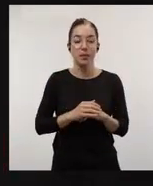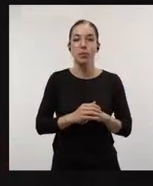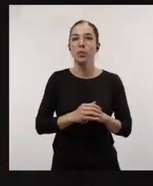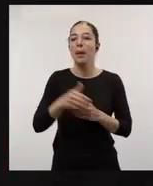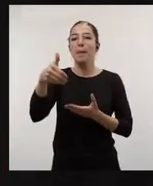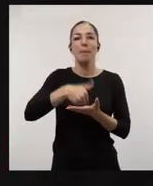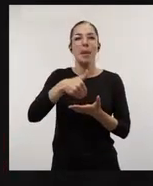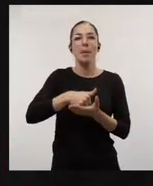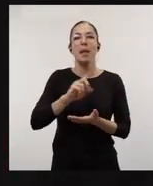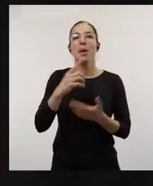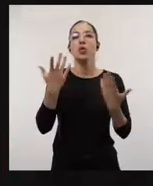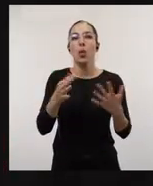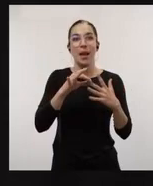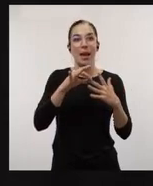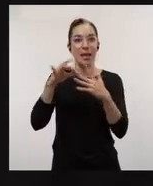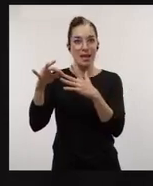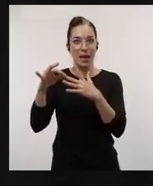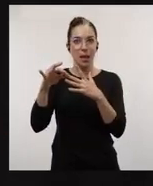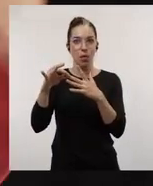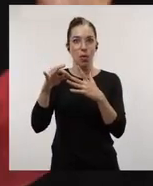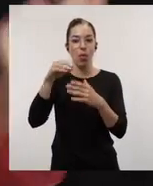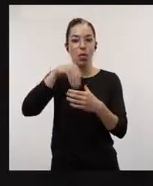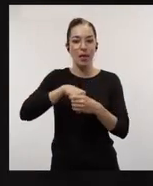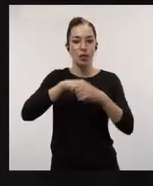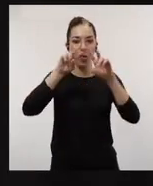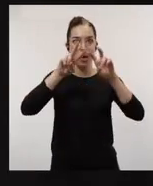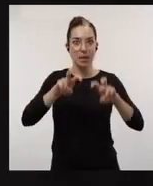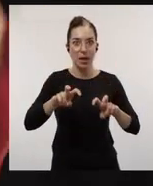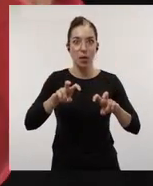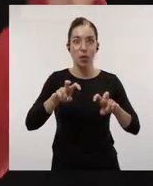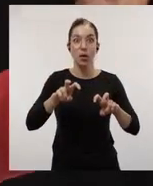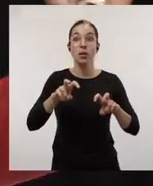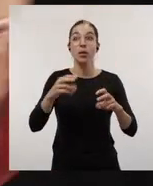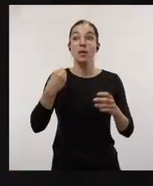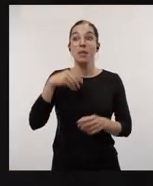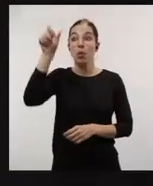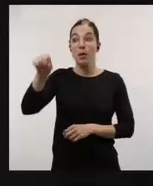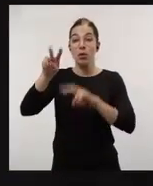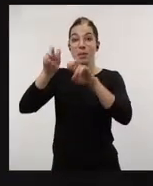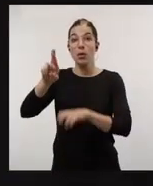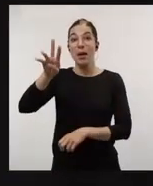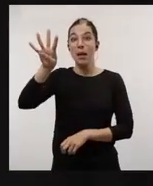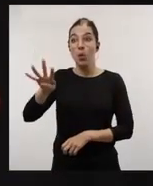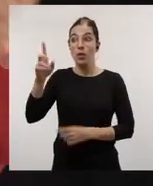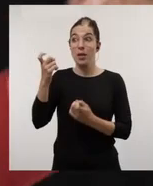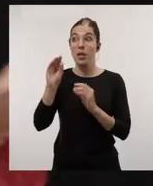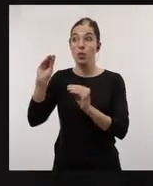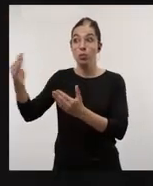sobre todo las que más se demandan, son el liderazgo, el liderazgo en las investigaciones, esta necesidad que planteaba nuestro